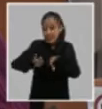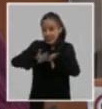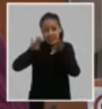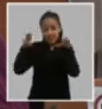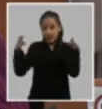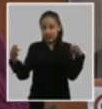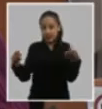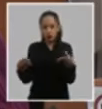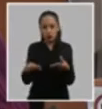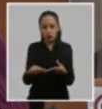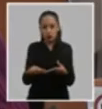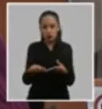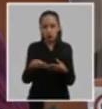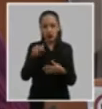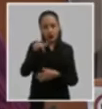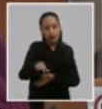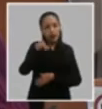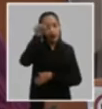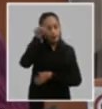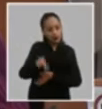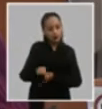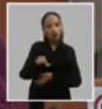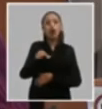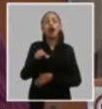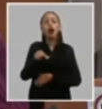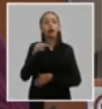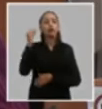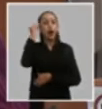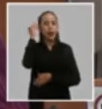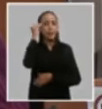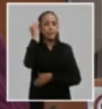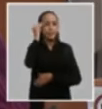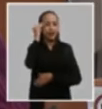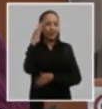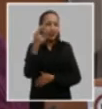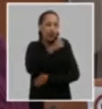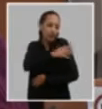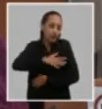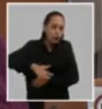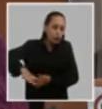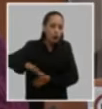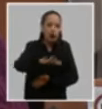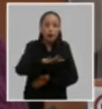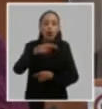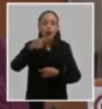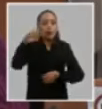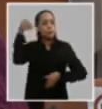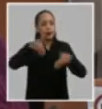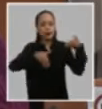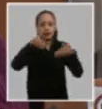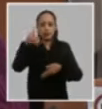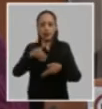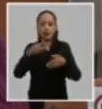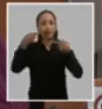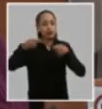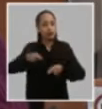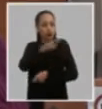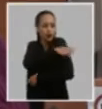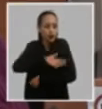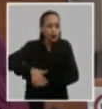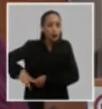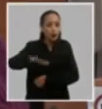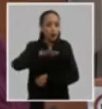él habitua al hombre al estudio de la cosa pública y a la participación en ella sobre el tema del papel del